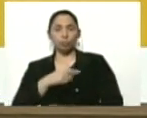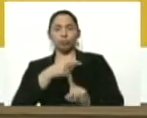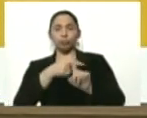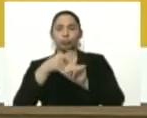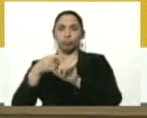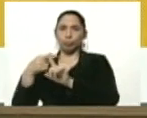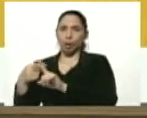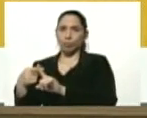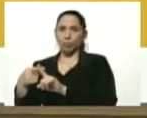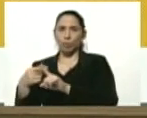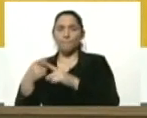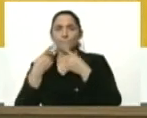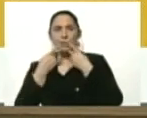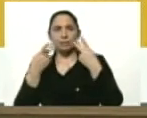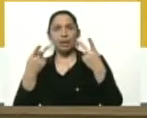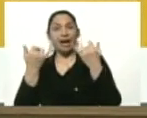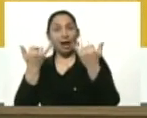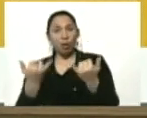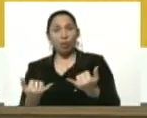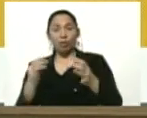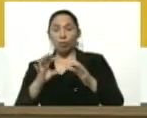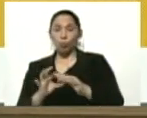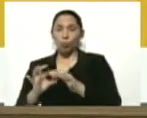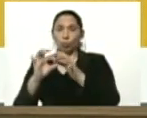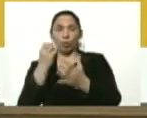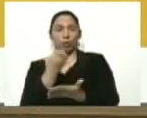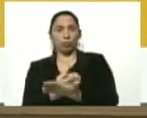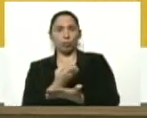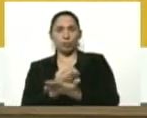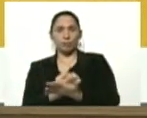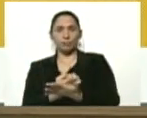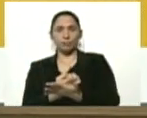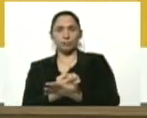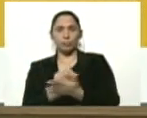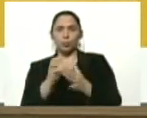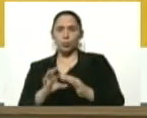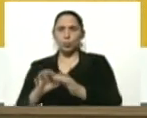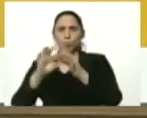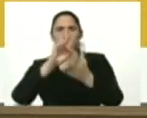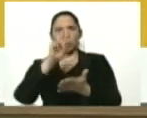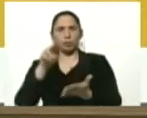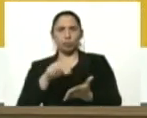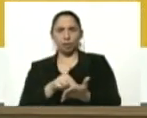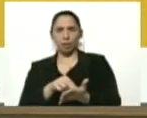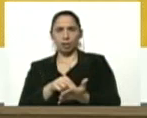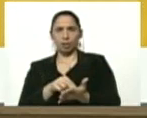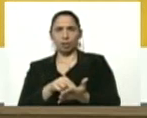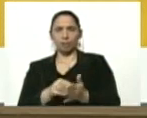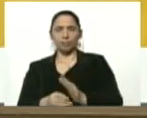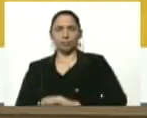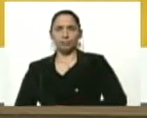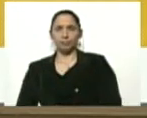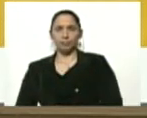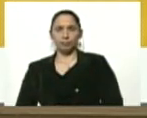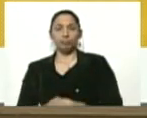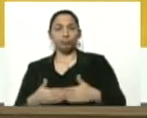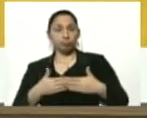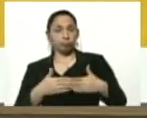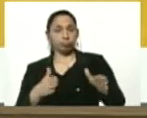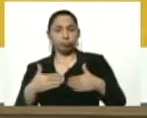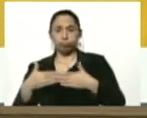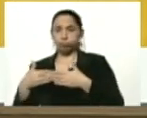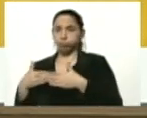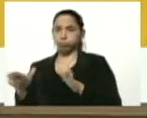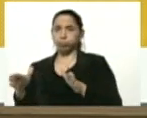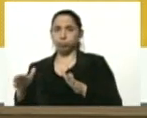a ese mensaje. Que ahora nos una la economía en unión nacional. que garanticemos